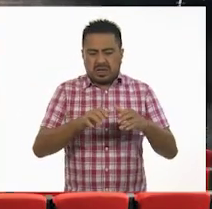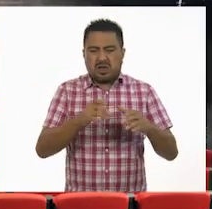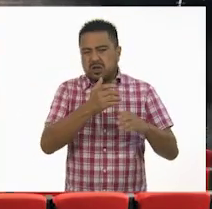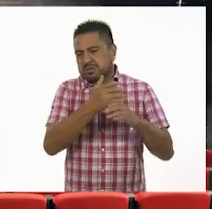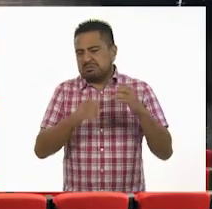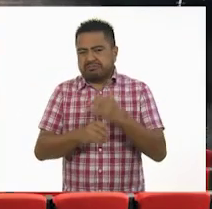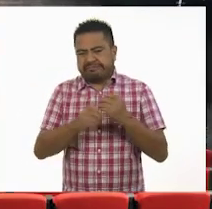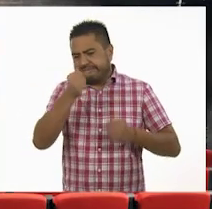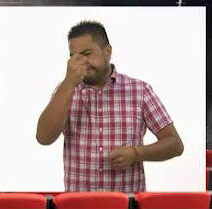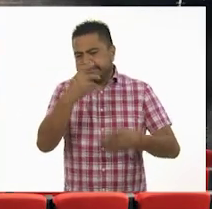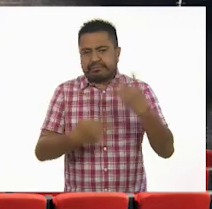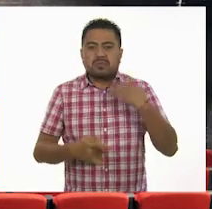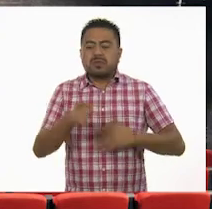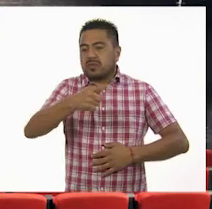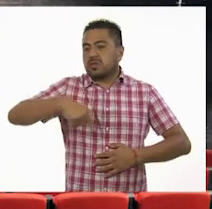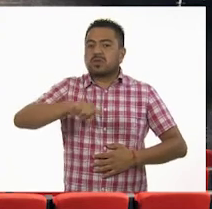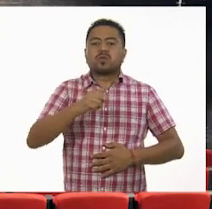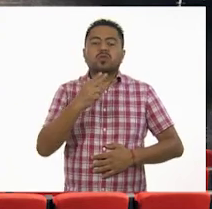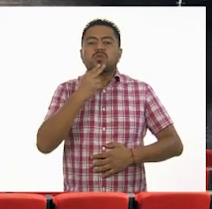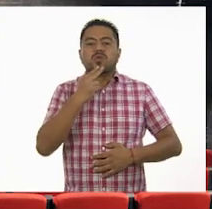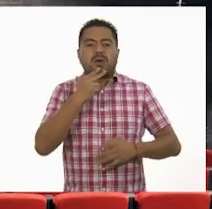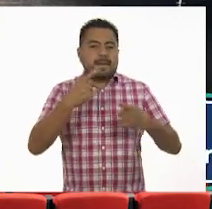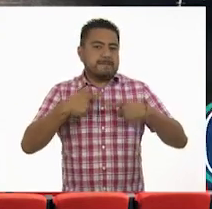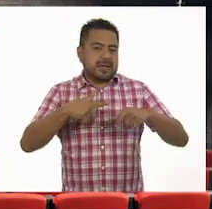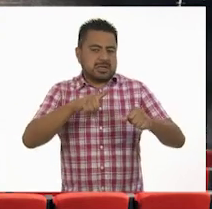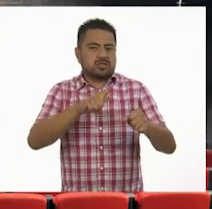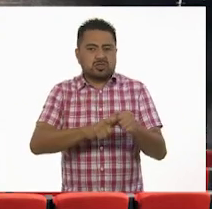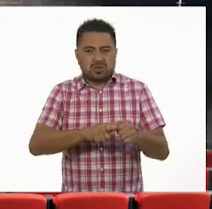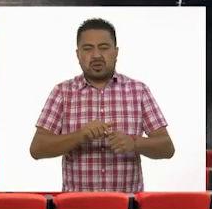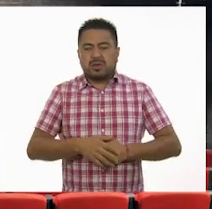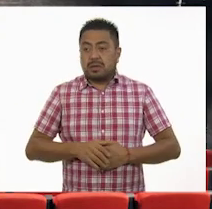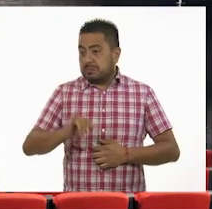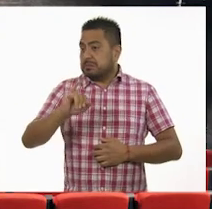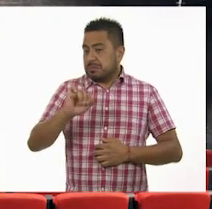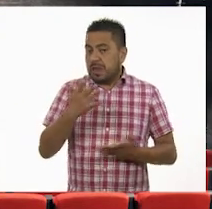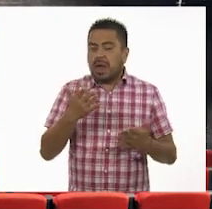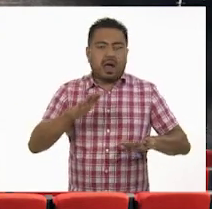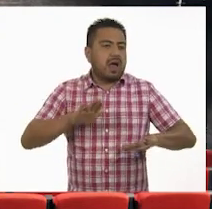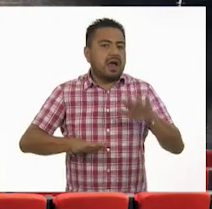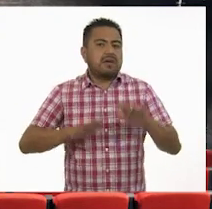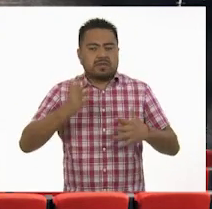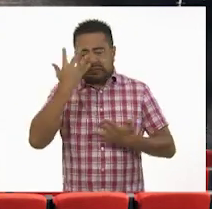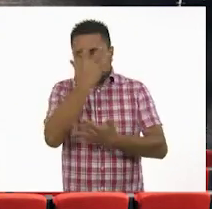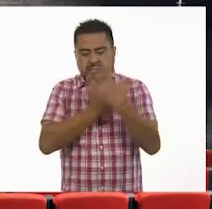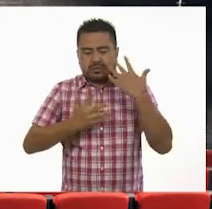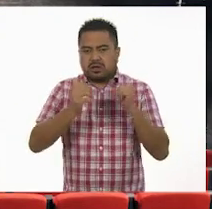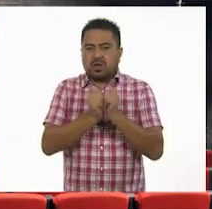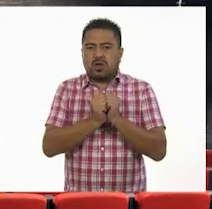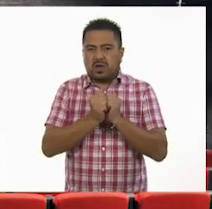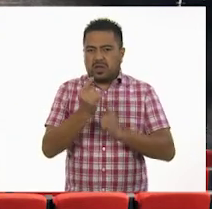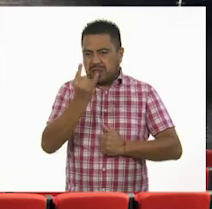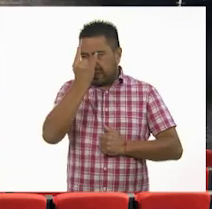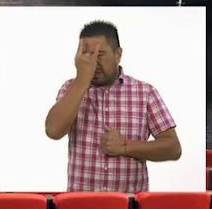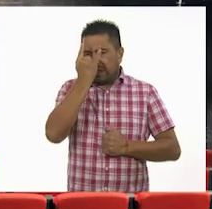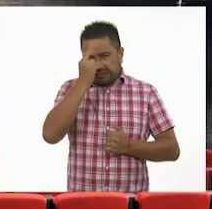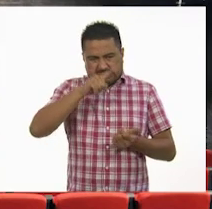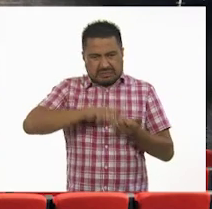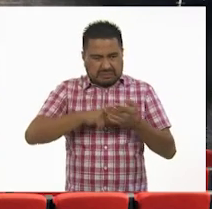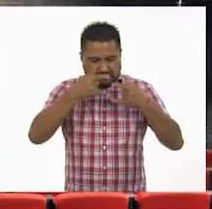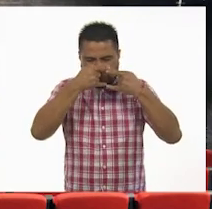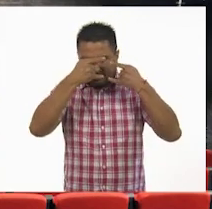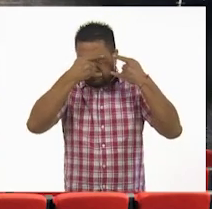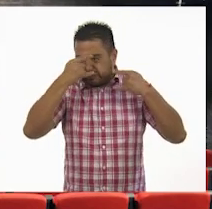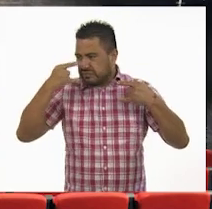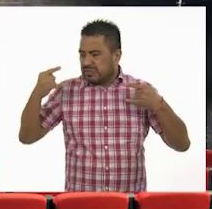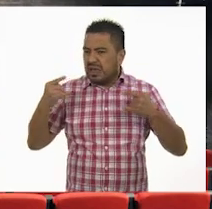prendas que utilizan los personajes, ¿sí? A veces se confunde con disfraz y la gente dice,